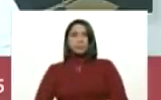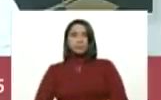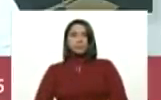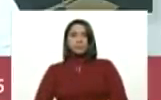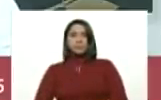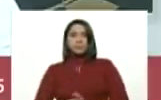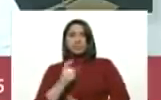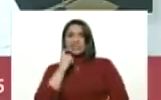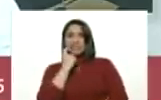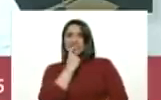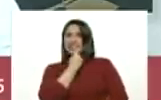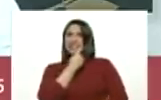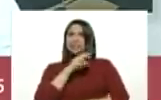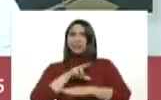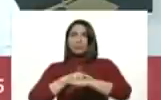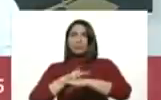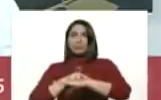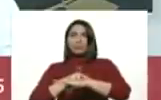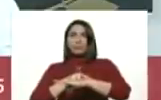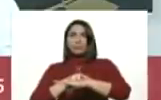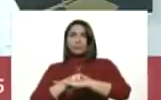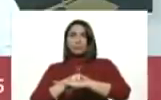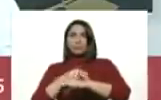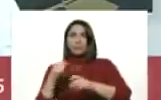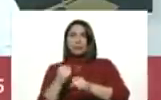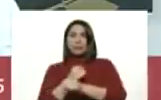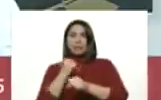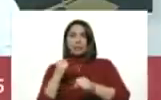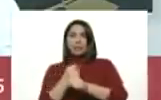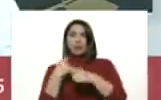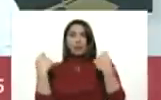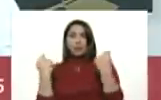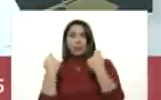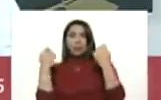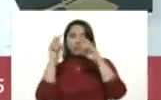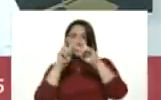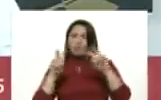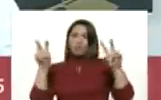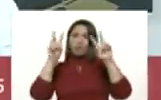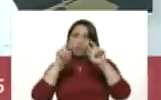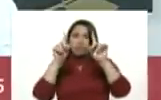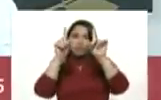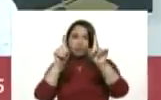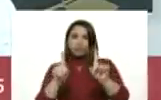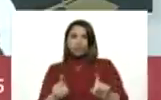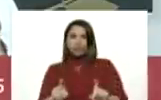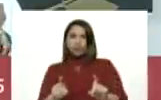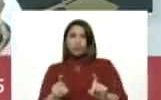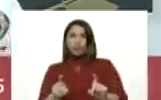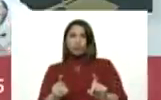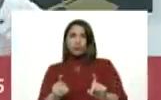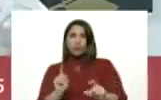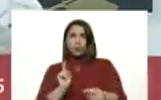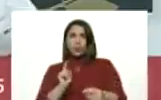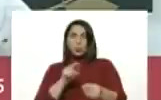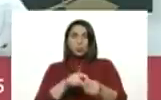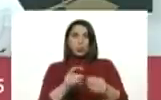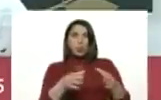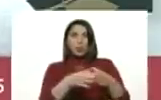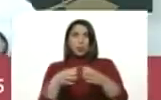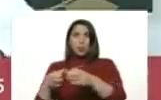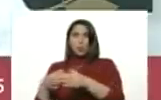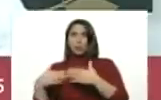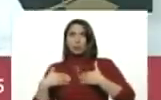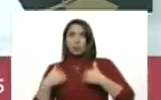odontóloga que ha trabajado en jornadas de despistaje masivo incorporado a los equipos de